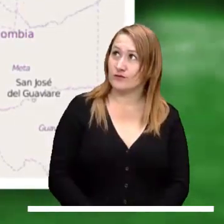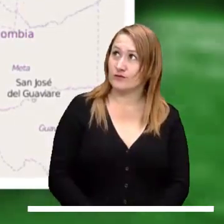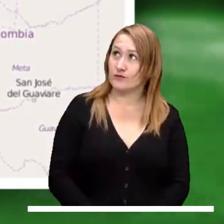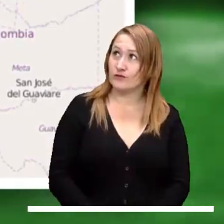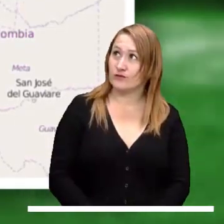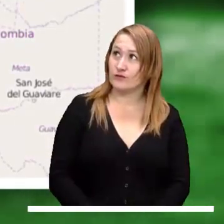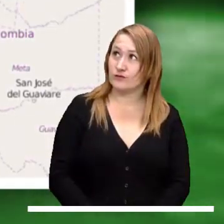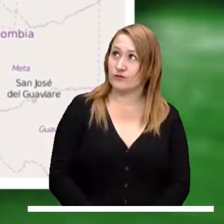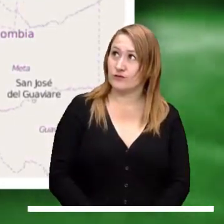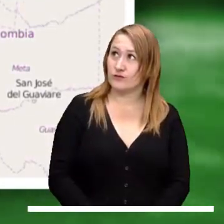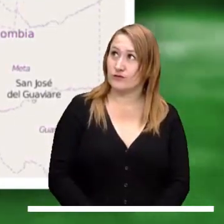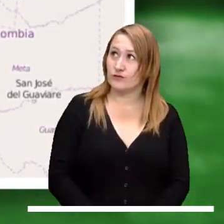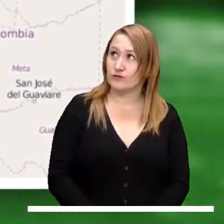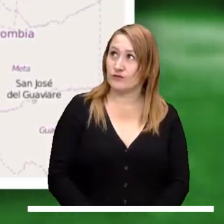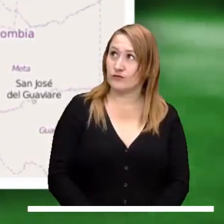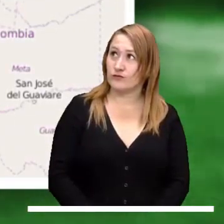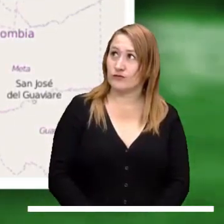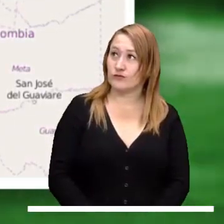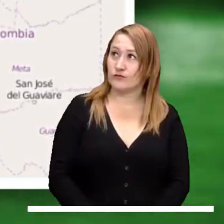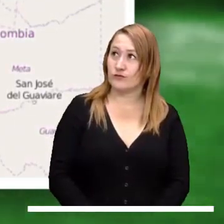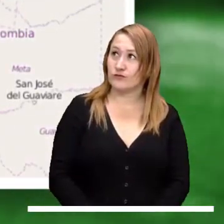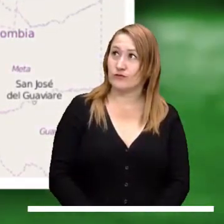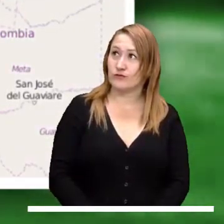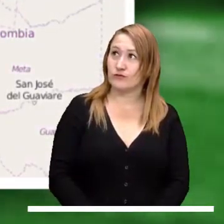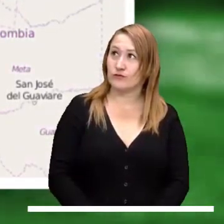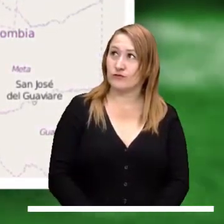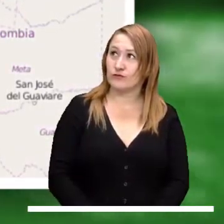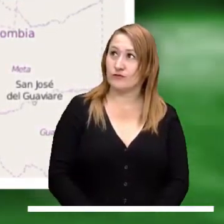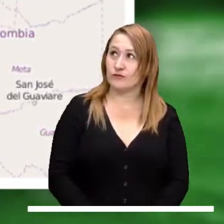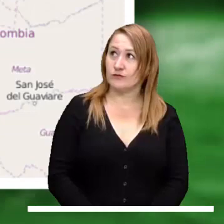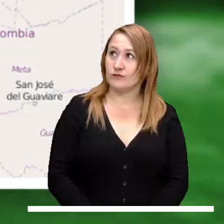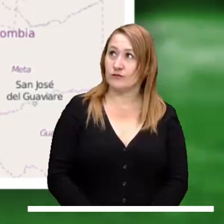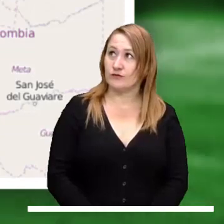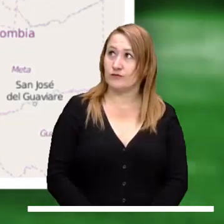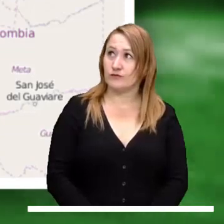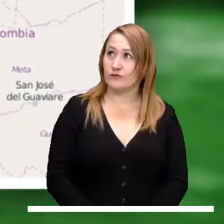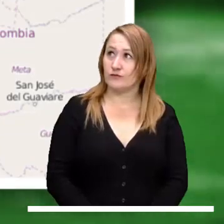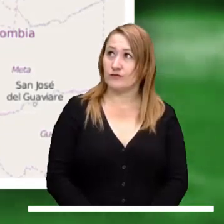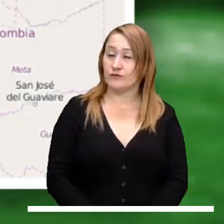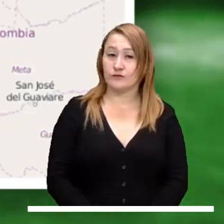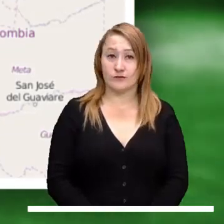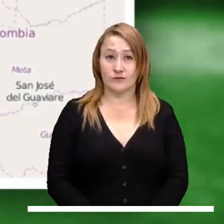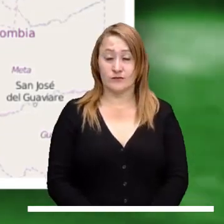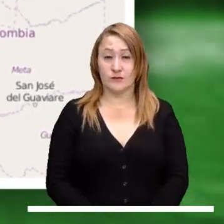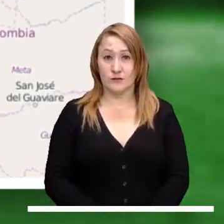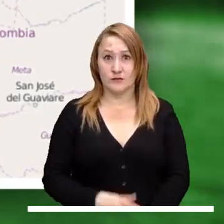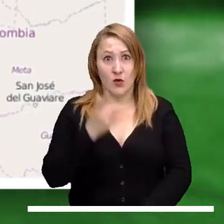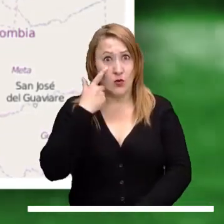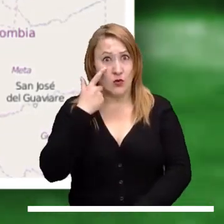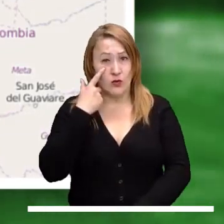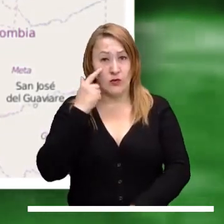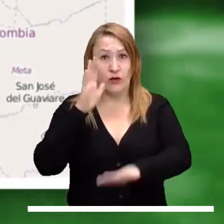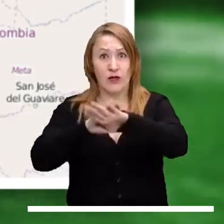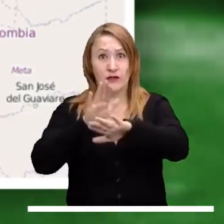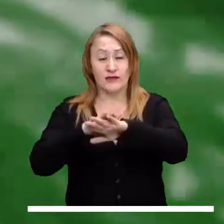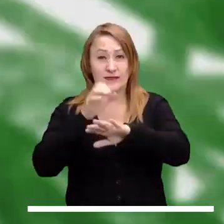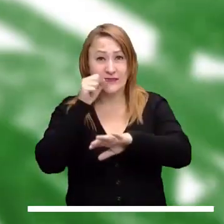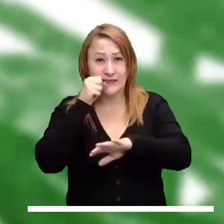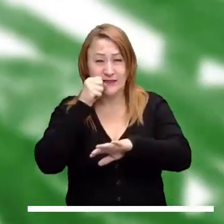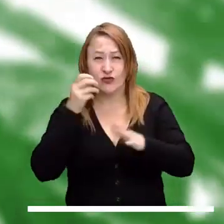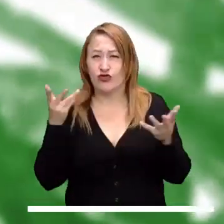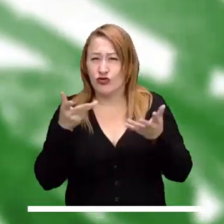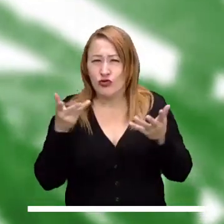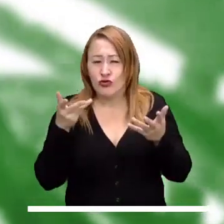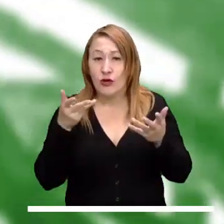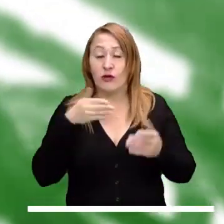afluentes, entre otros arroyos directos al Caribe. Atención a las crecientes súbitas en el río Baché, a la altura del municipio de Santa